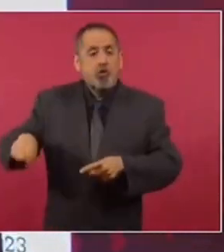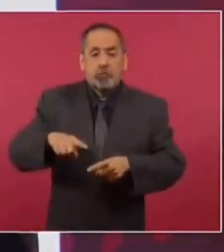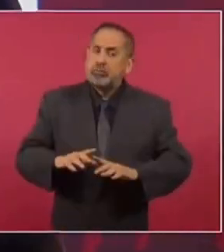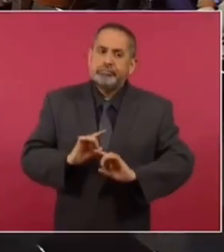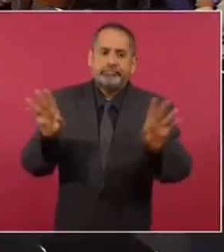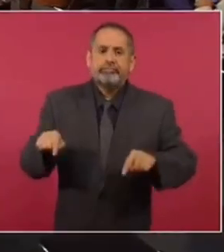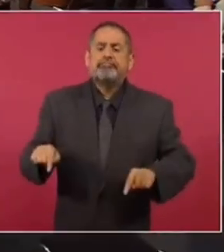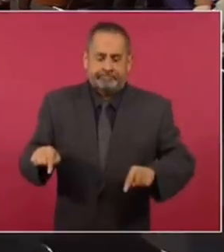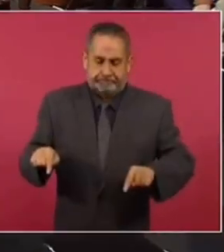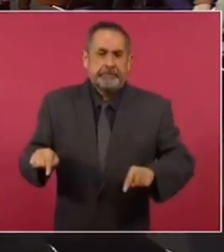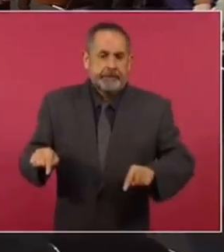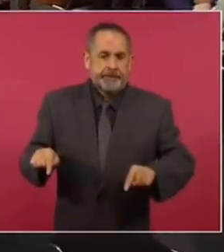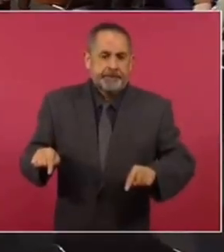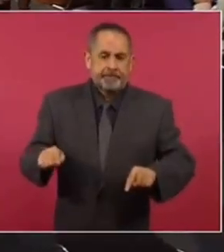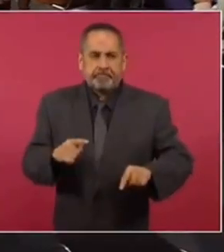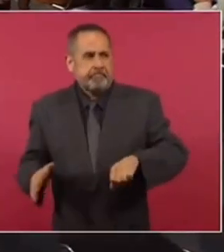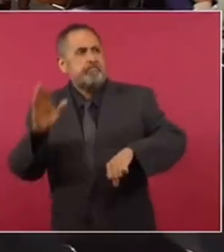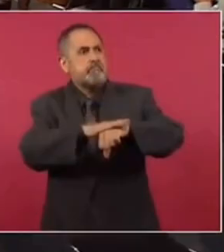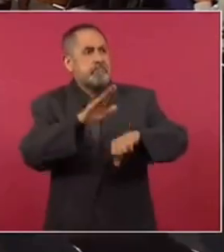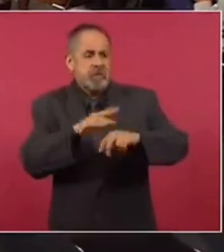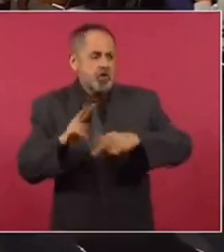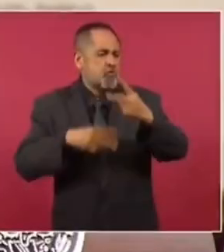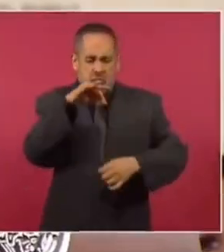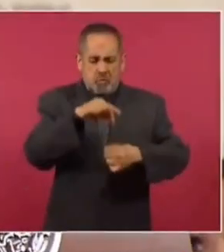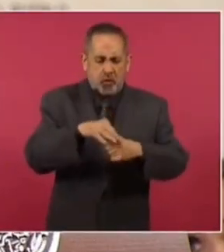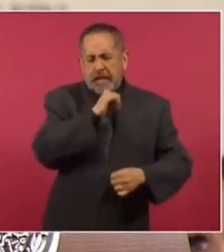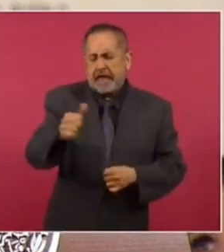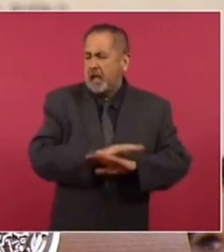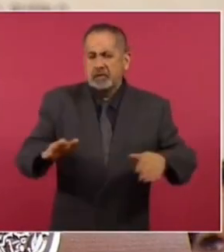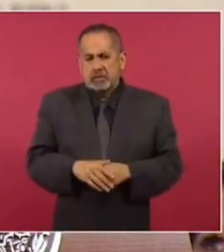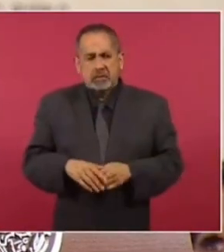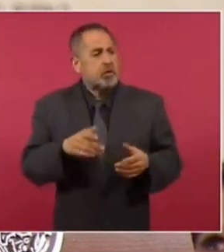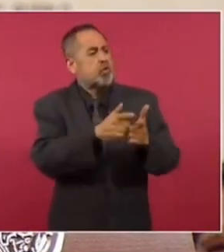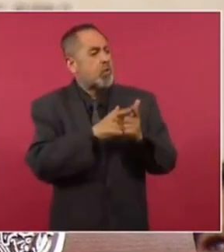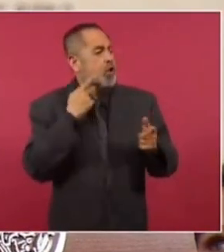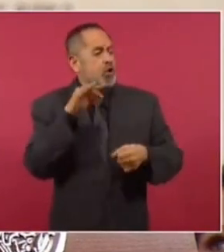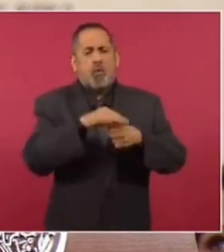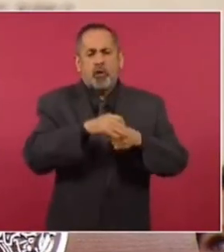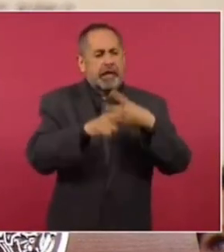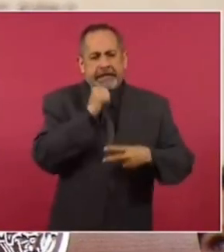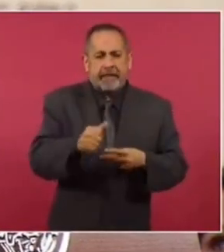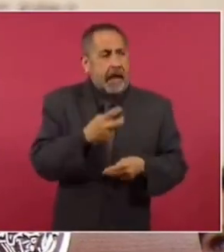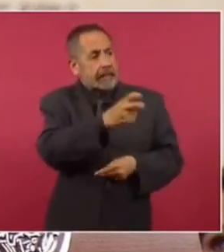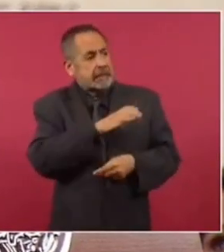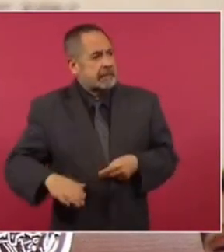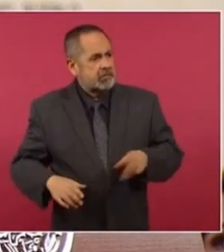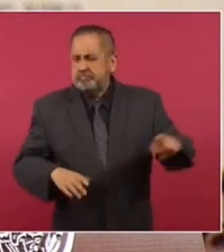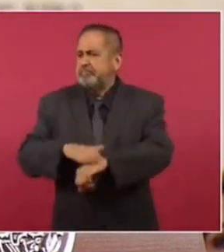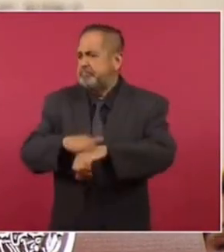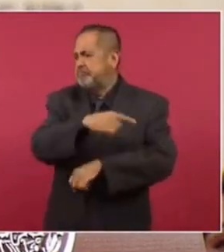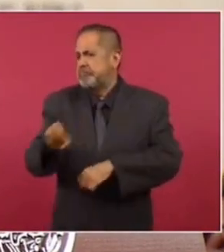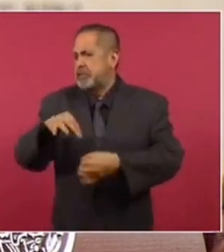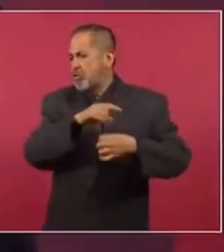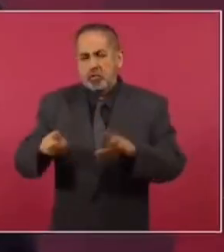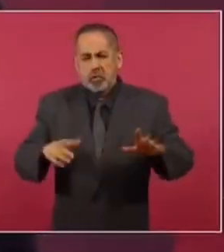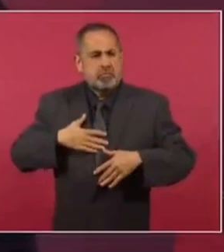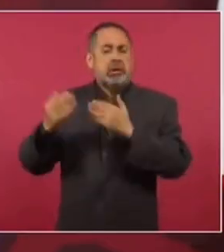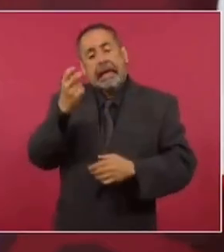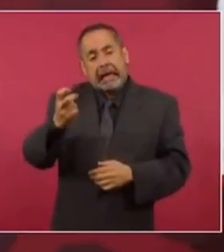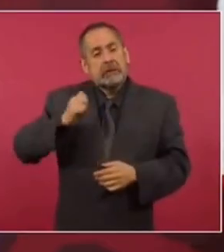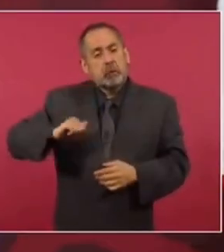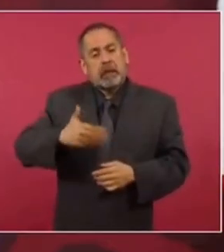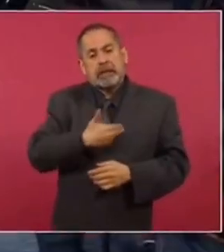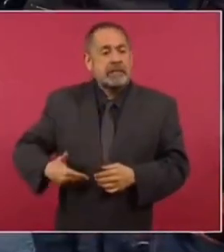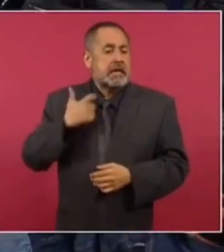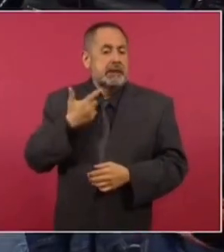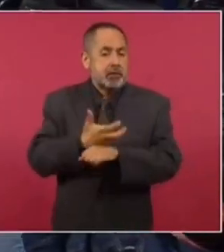vamos a llamar a que no se vote por esos partidos y por esos candidatos en ejercicio de nuestras libertades.